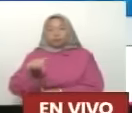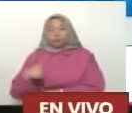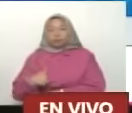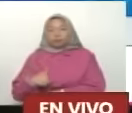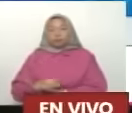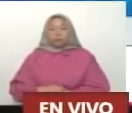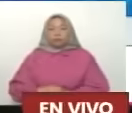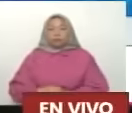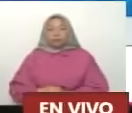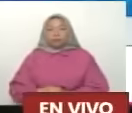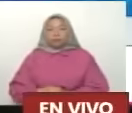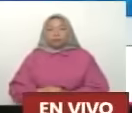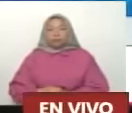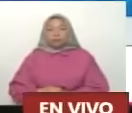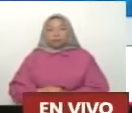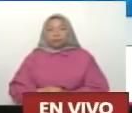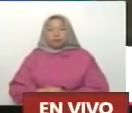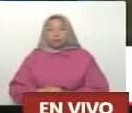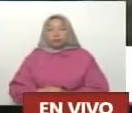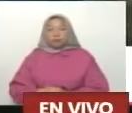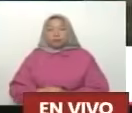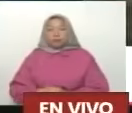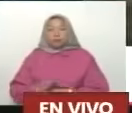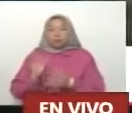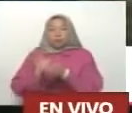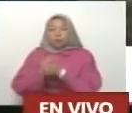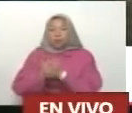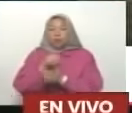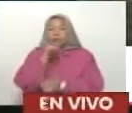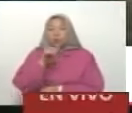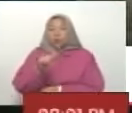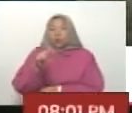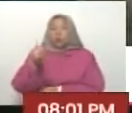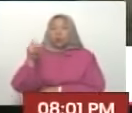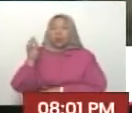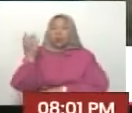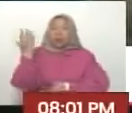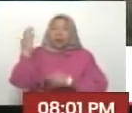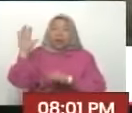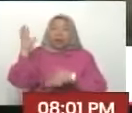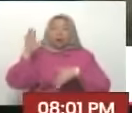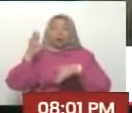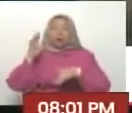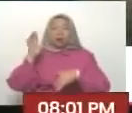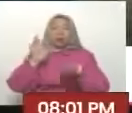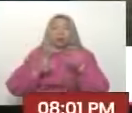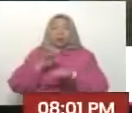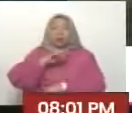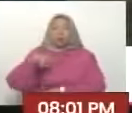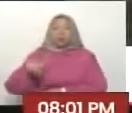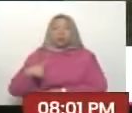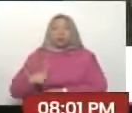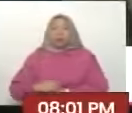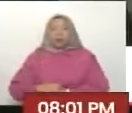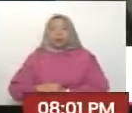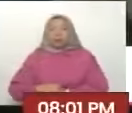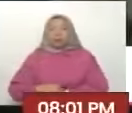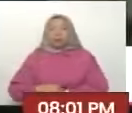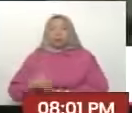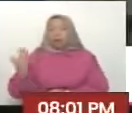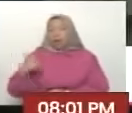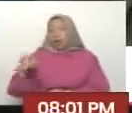lo vieron Compañeros De Angola Barbados Estados Unidos Argentina